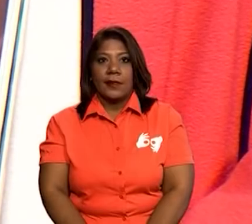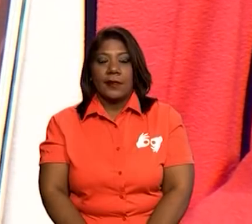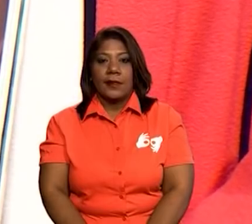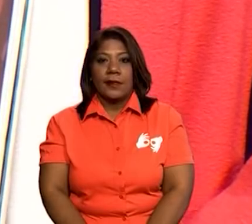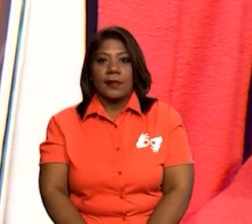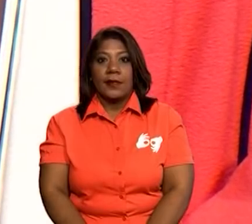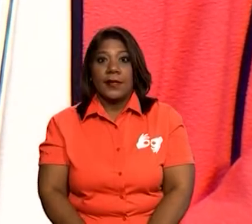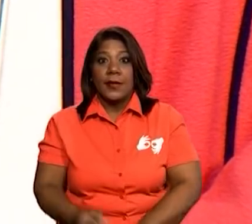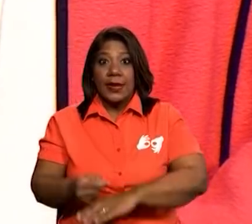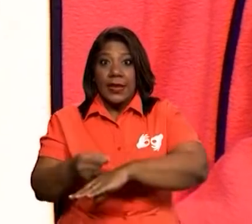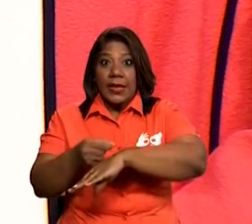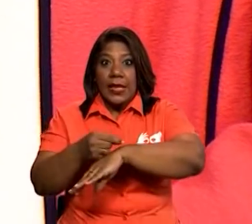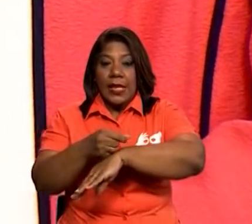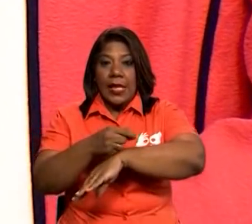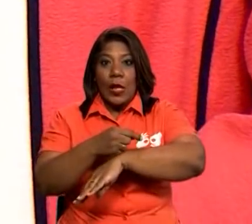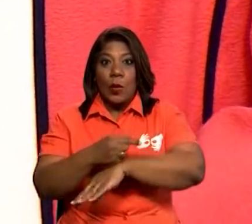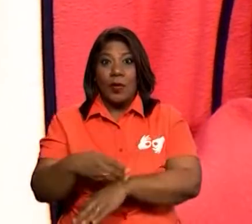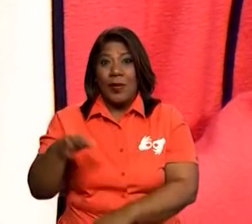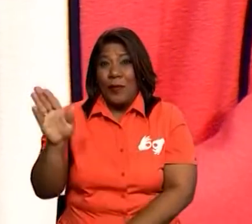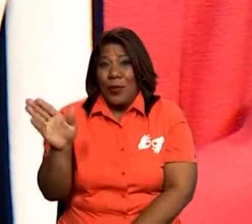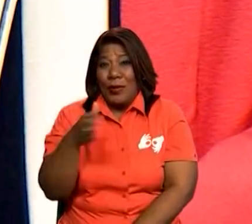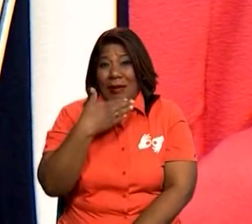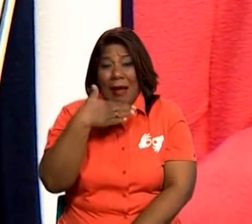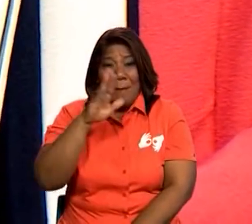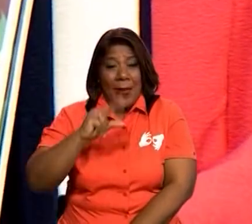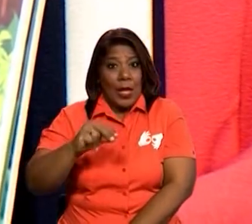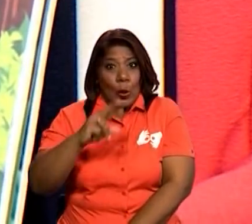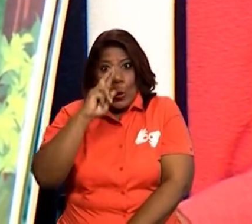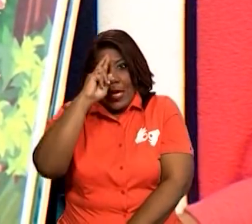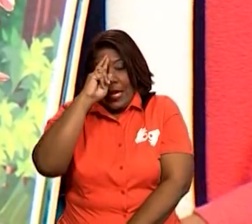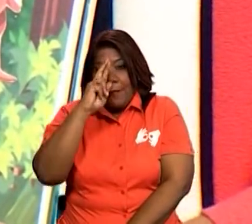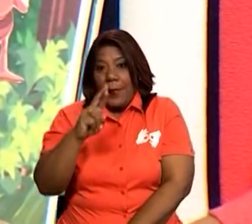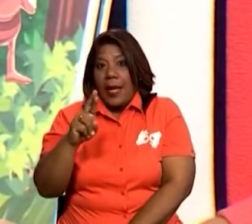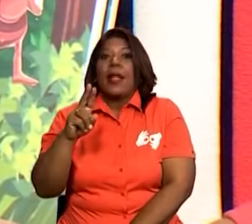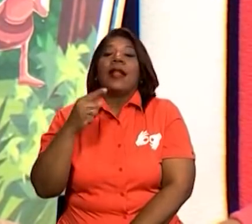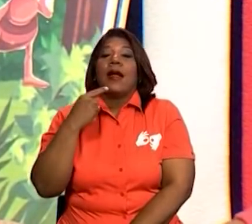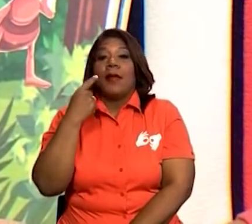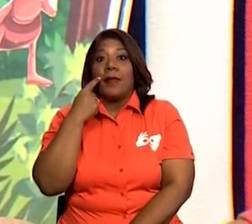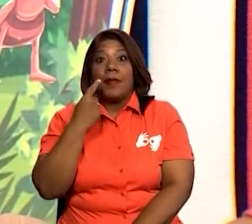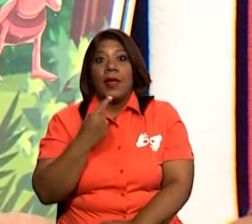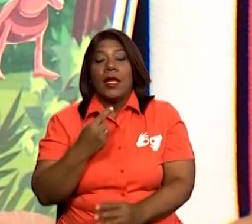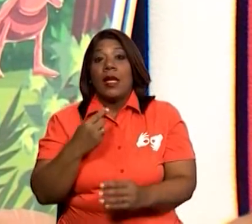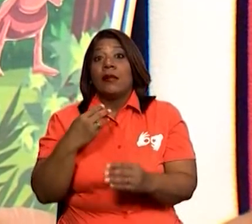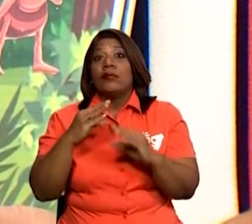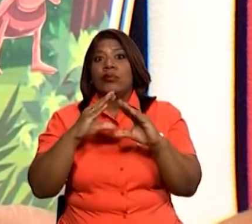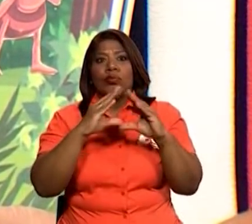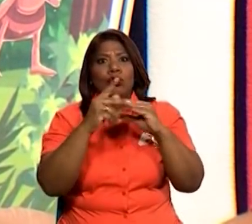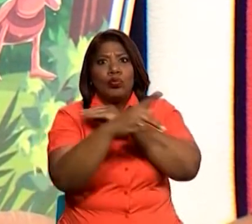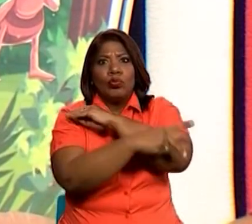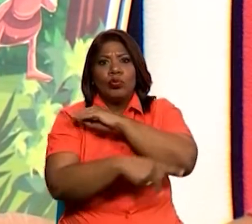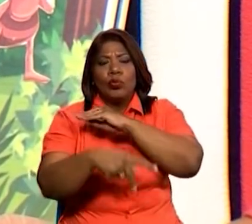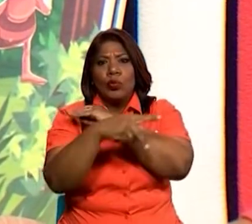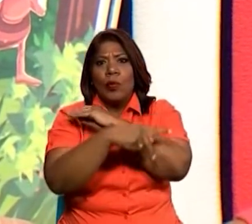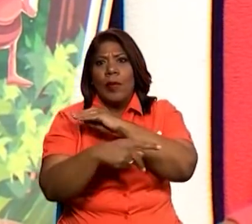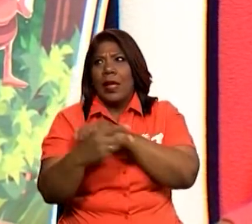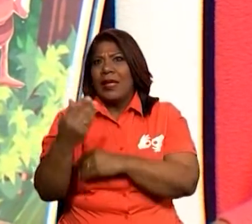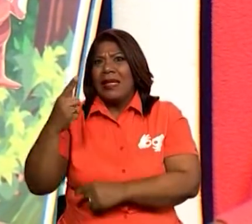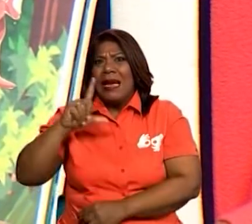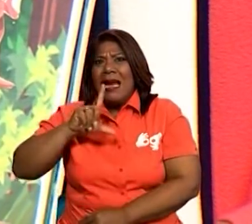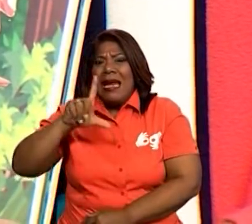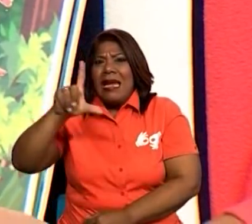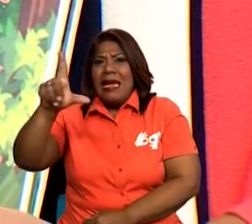la hormiga desobediente. En una tierra muy lejana, en una cueva,